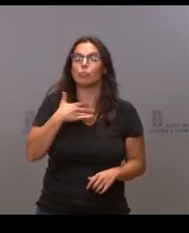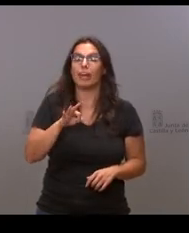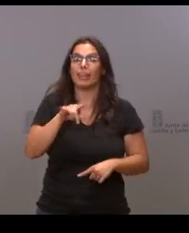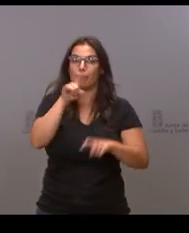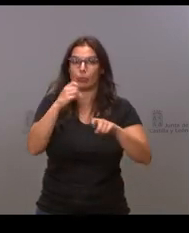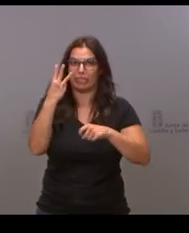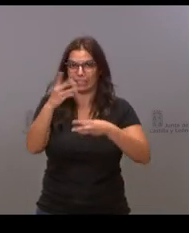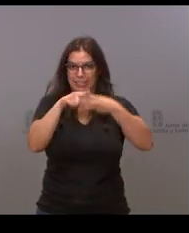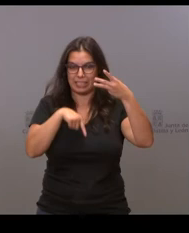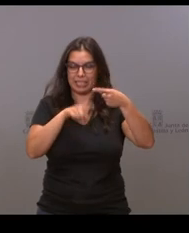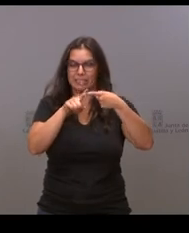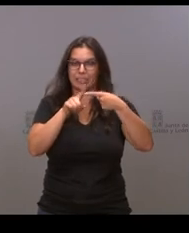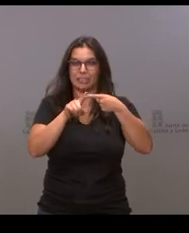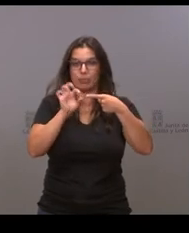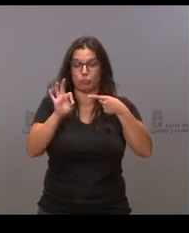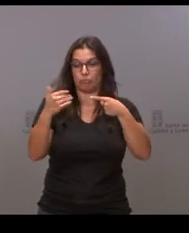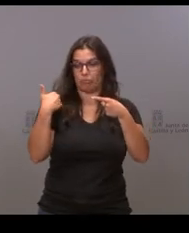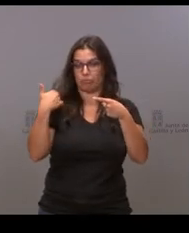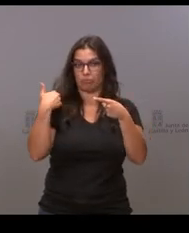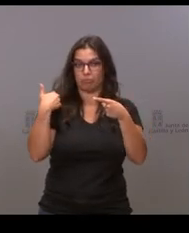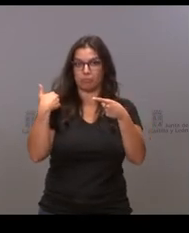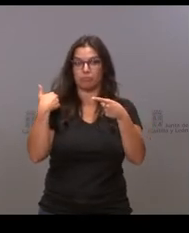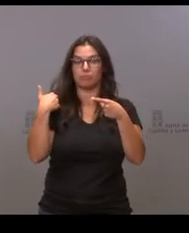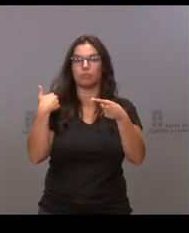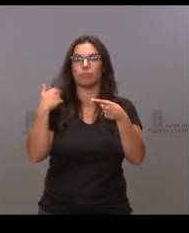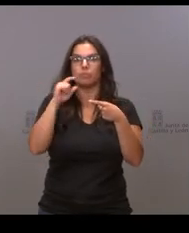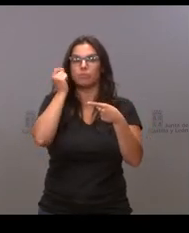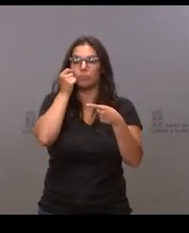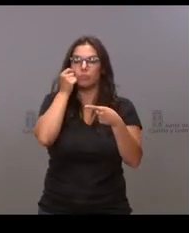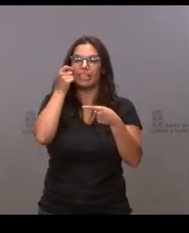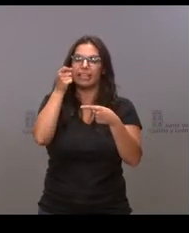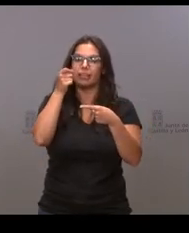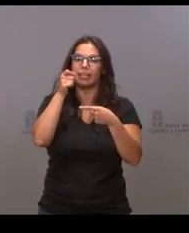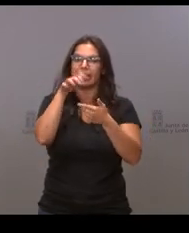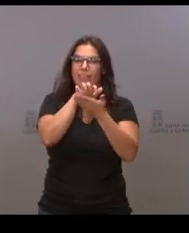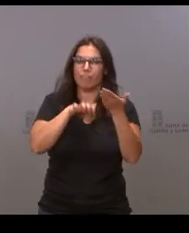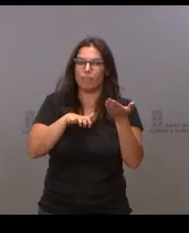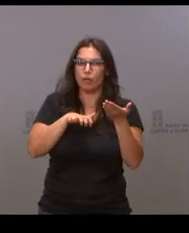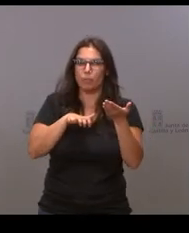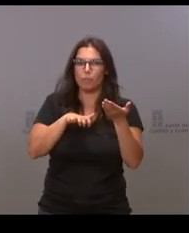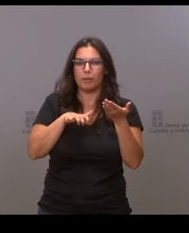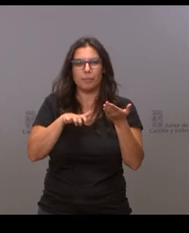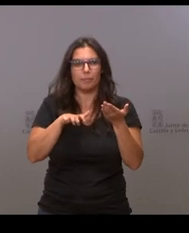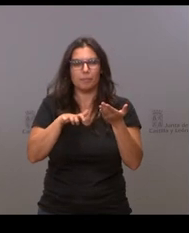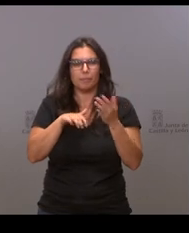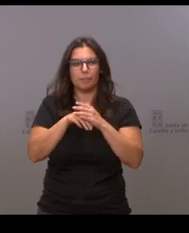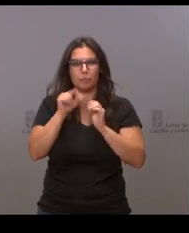una de ellas acaba de conocer el contenido de un informe segundo por favor